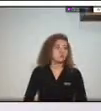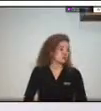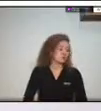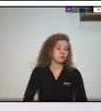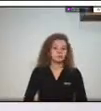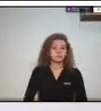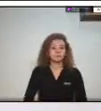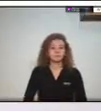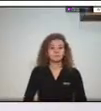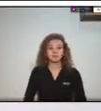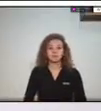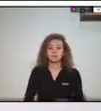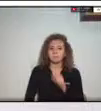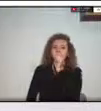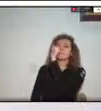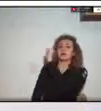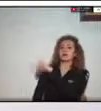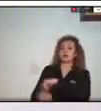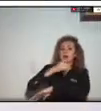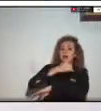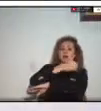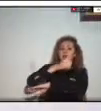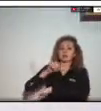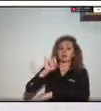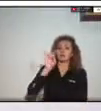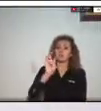MET a arquitecto Wilson López